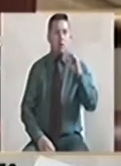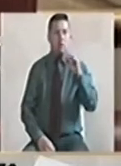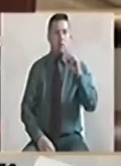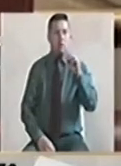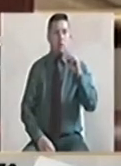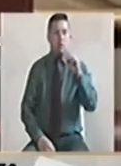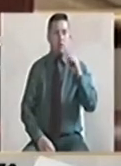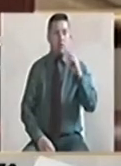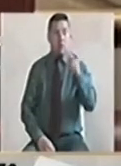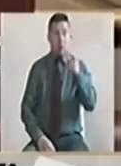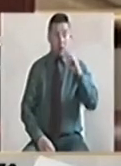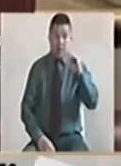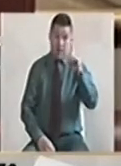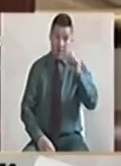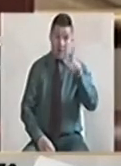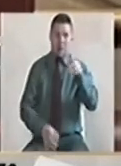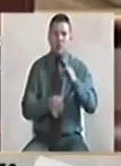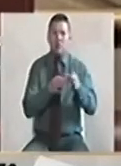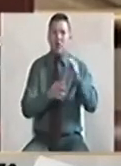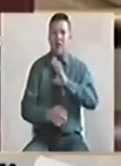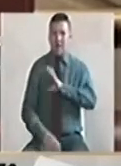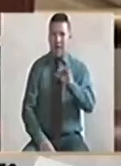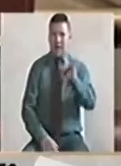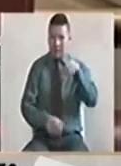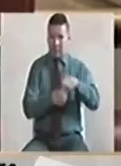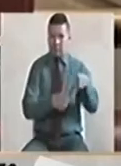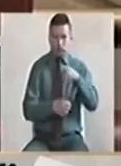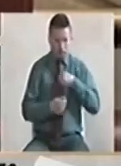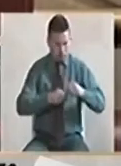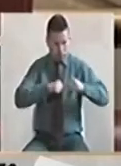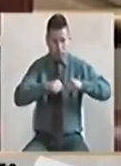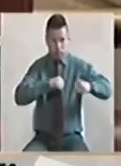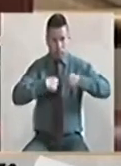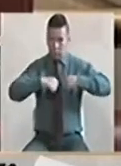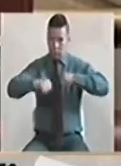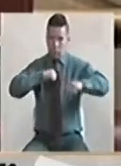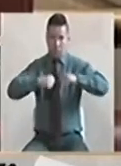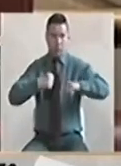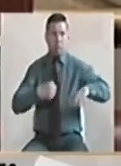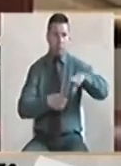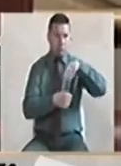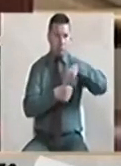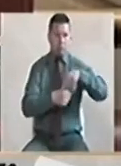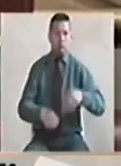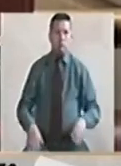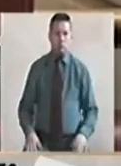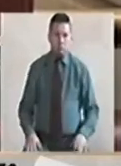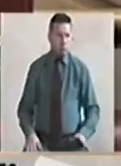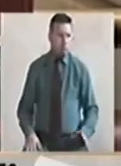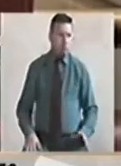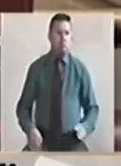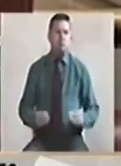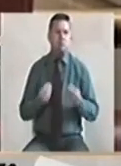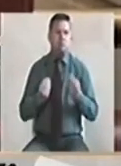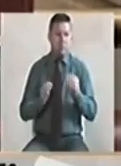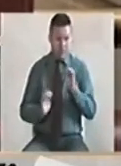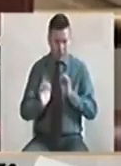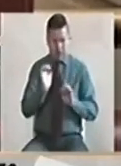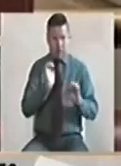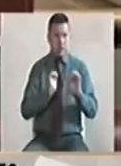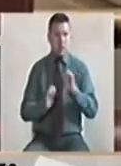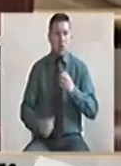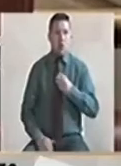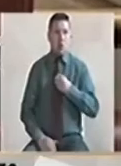Y todas las redes sociales que hago, las hago para defender las